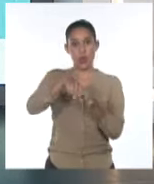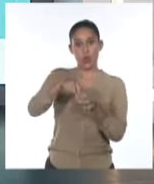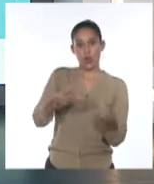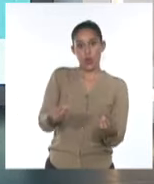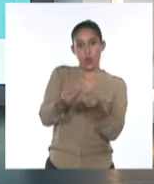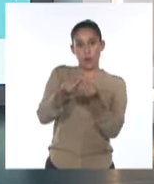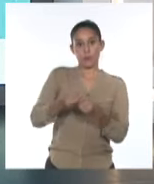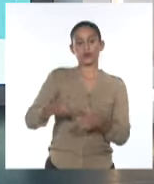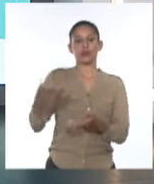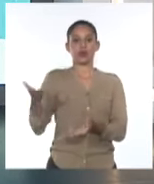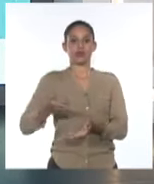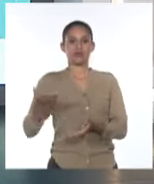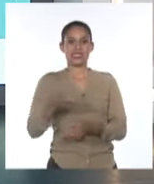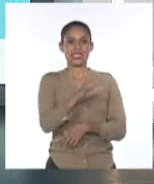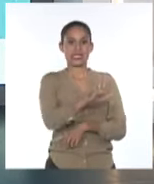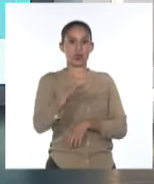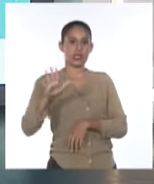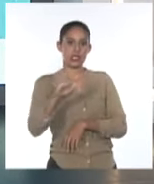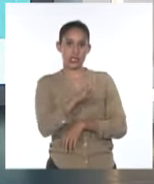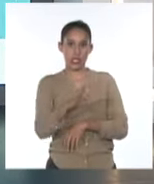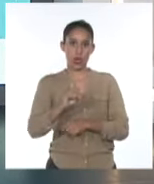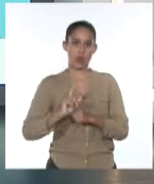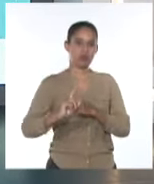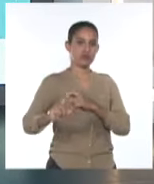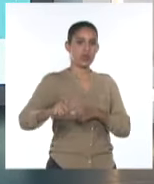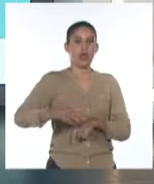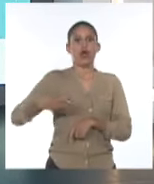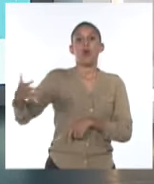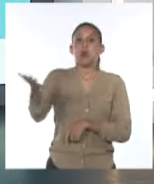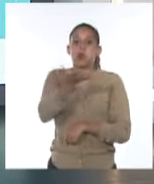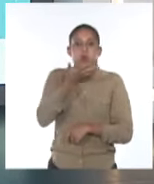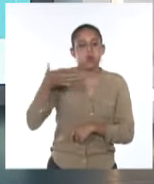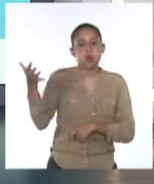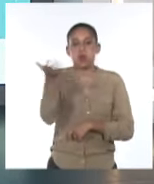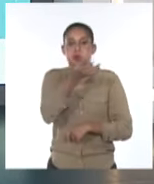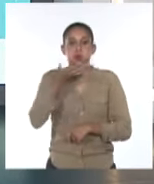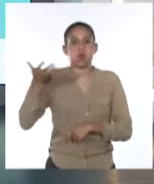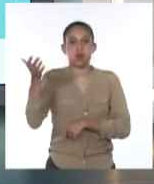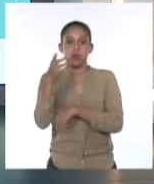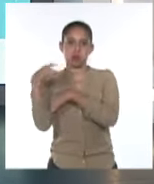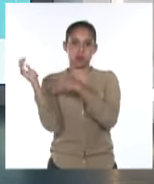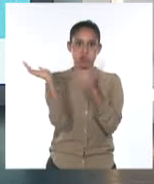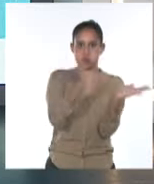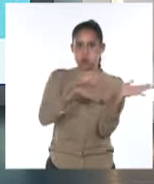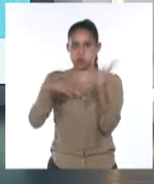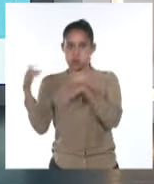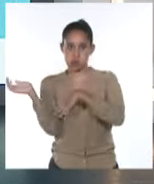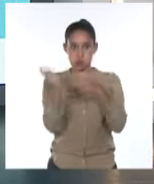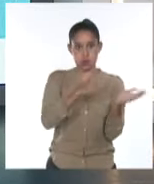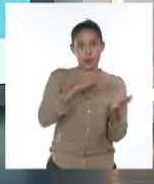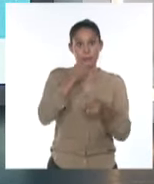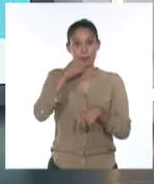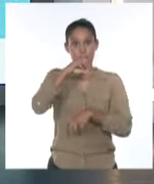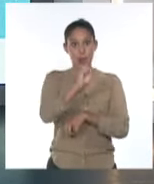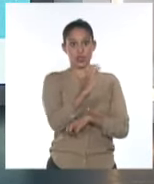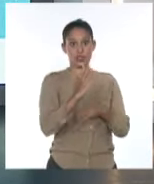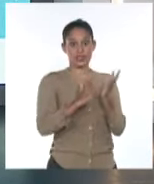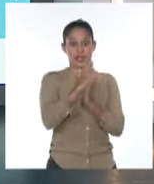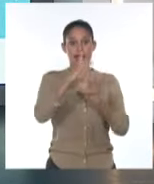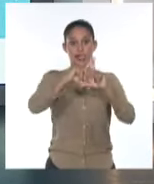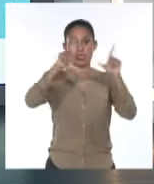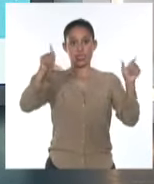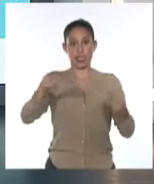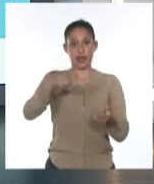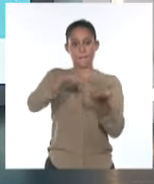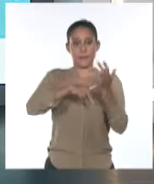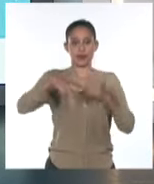55 y 70 kilómetros por hora pueden haber rachas superiores, sobre todo en el extremo más occidental de la provincia de Pinar